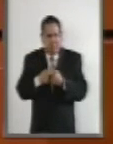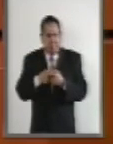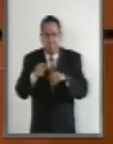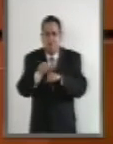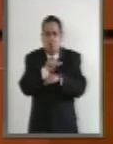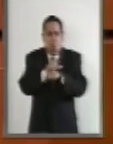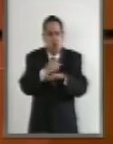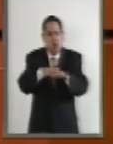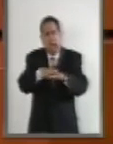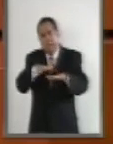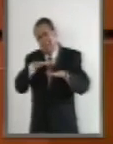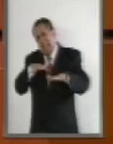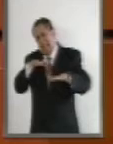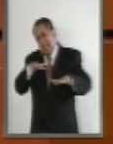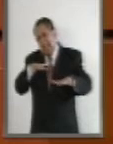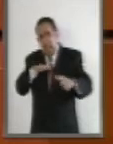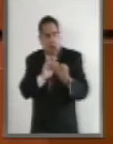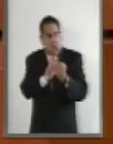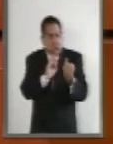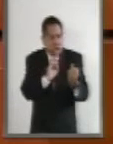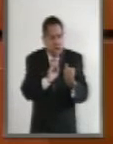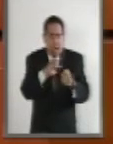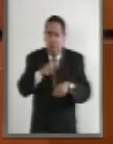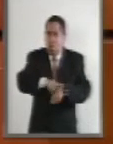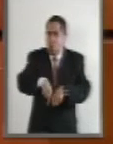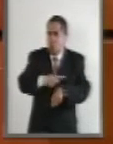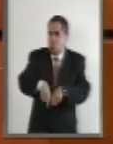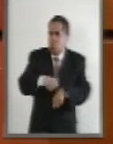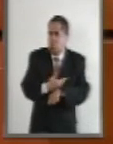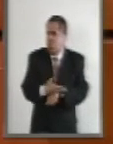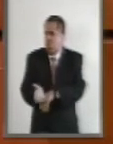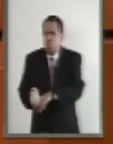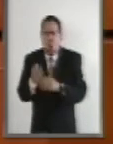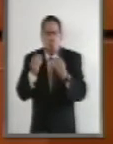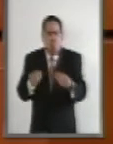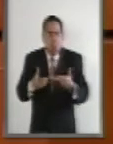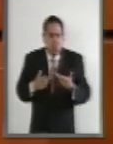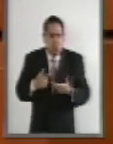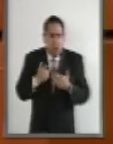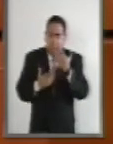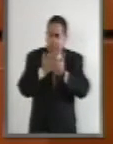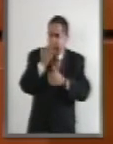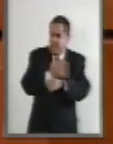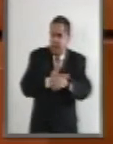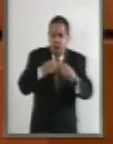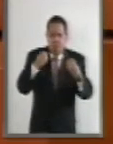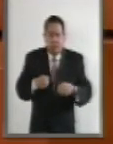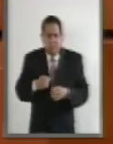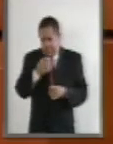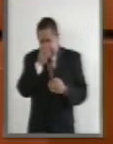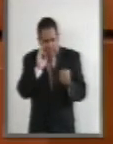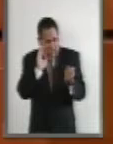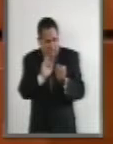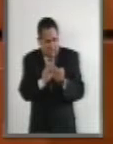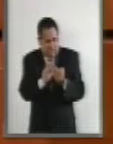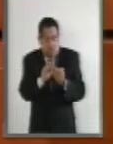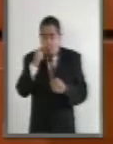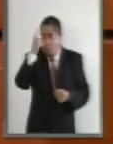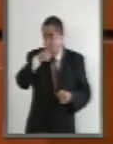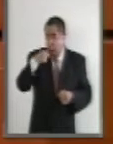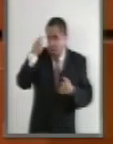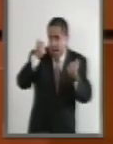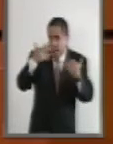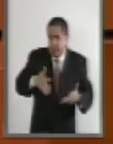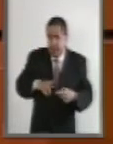vehicular, ya que depende del horario que se realicen, trayectos cortos pueden durar más de una hora y